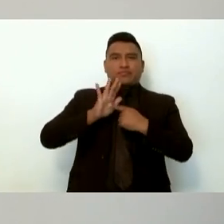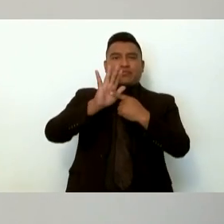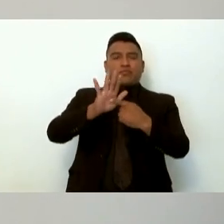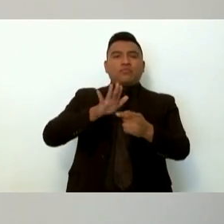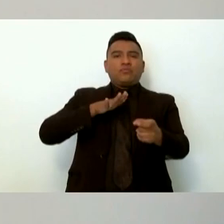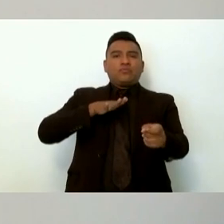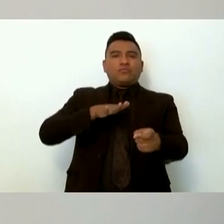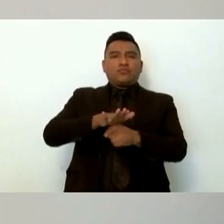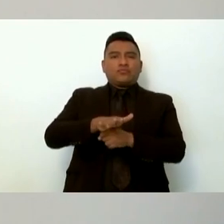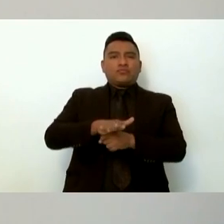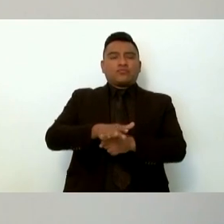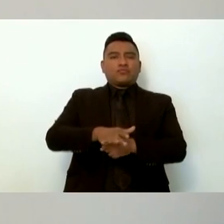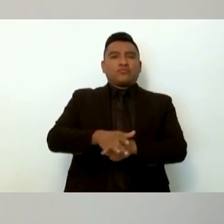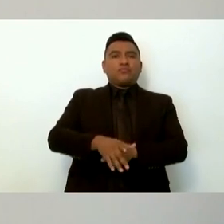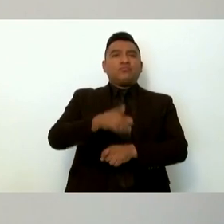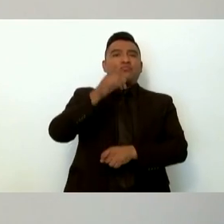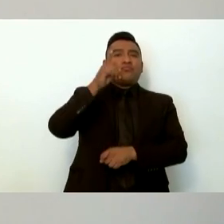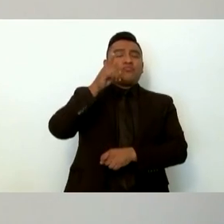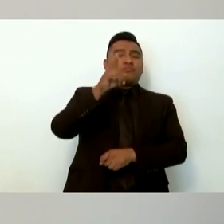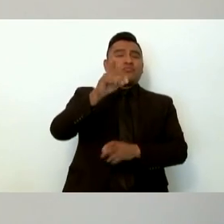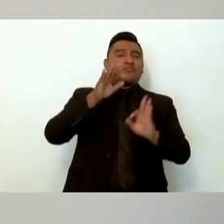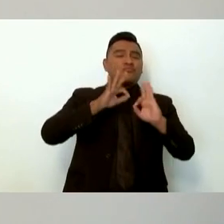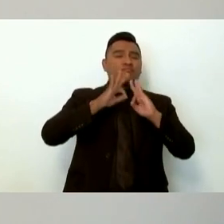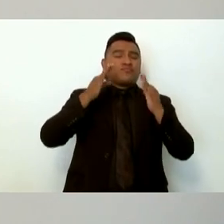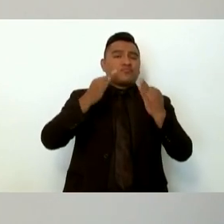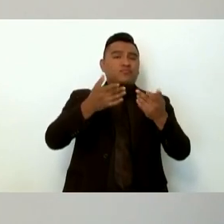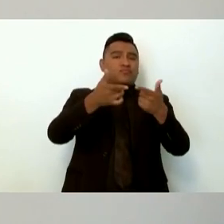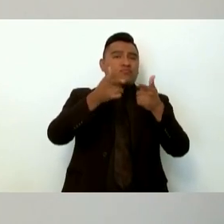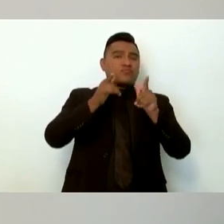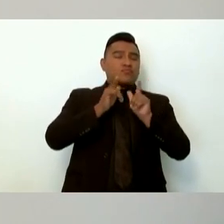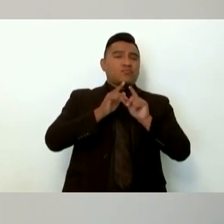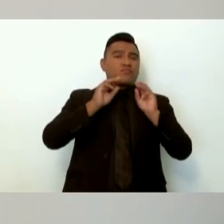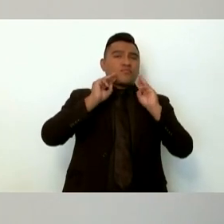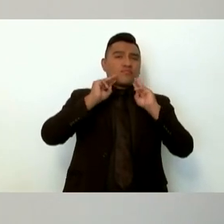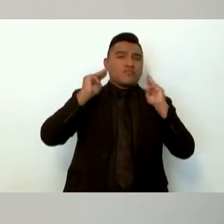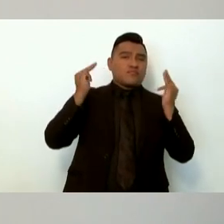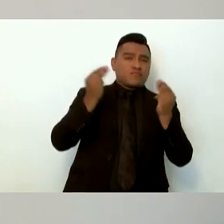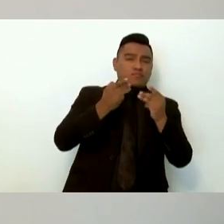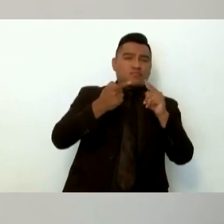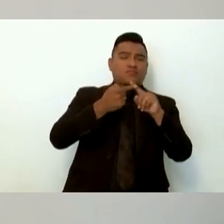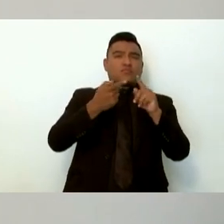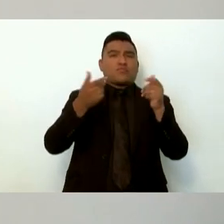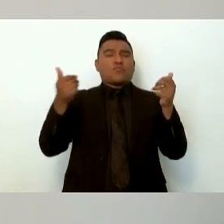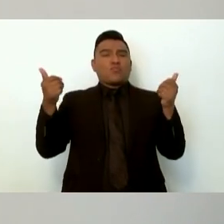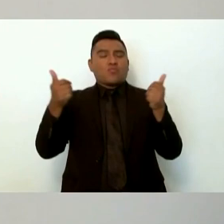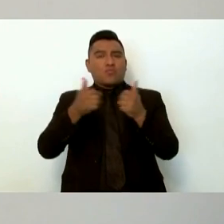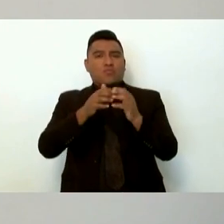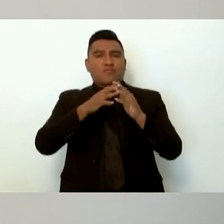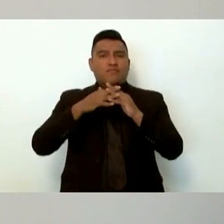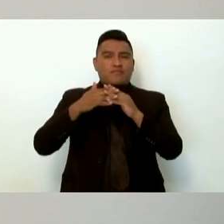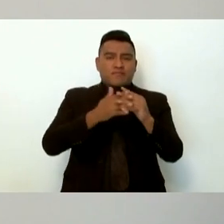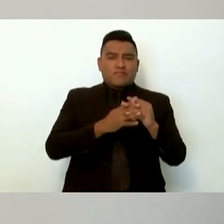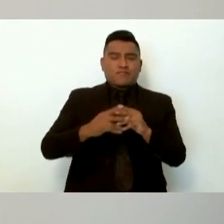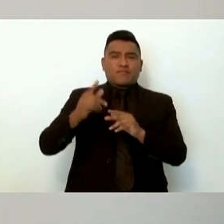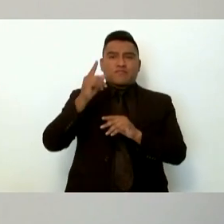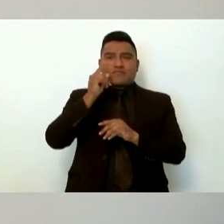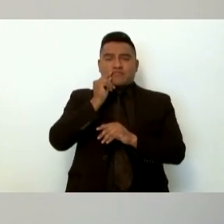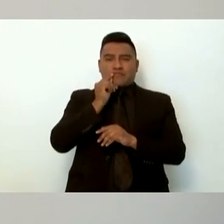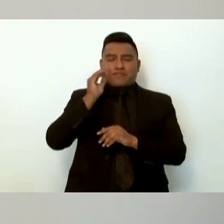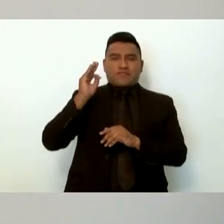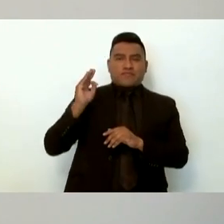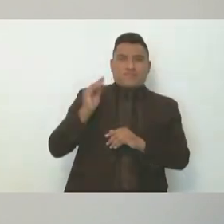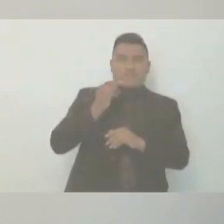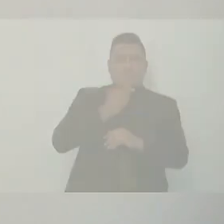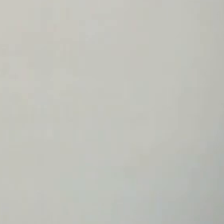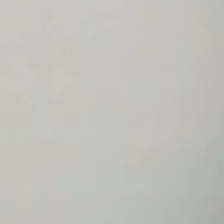del grupo delictivo con autoridades federales estatales y municipales no sólo en el día de los